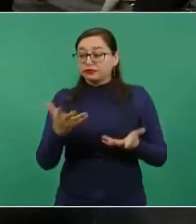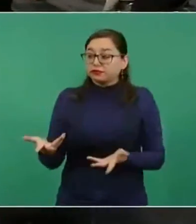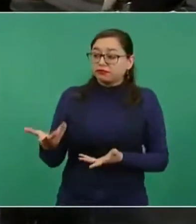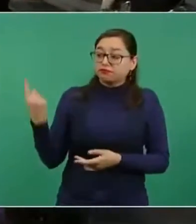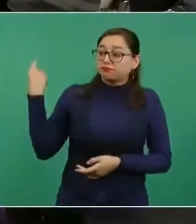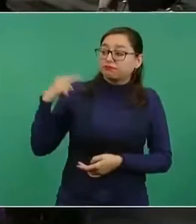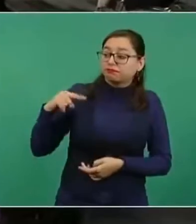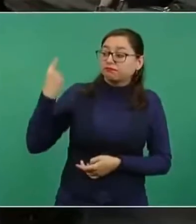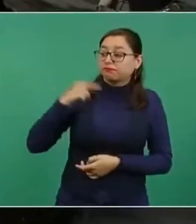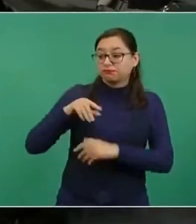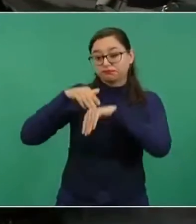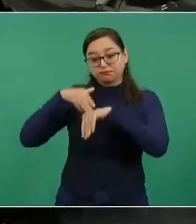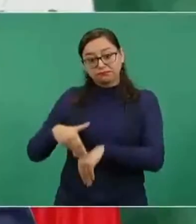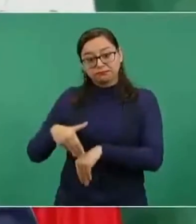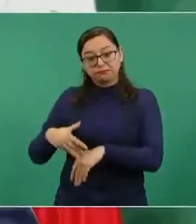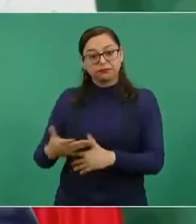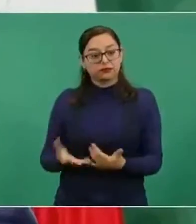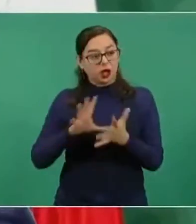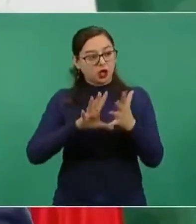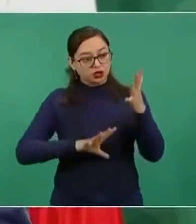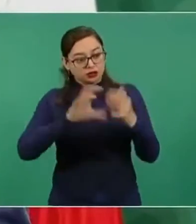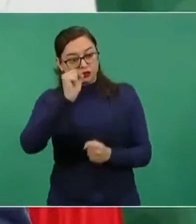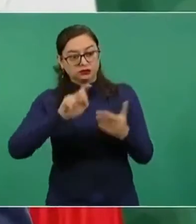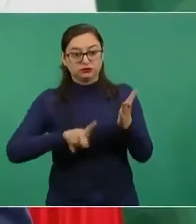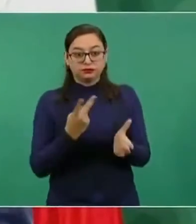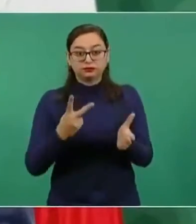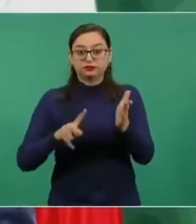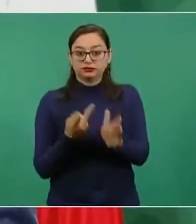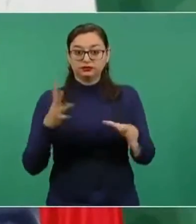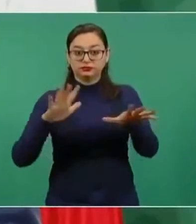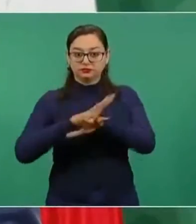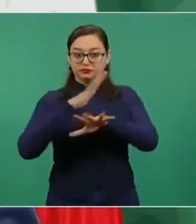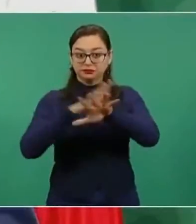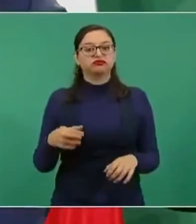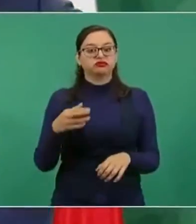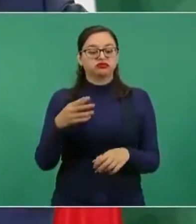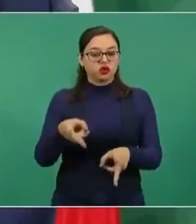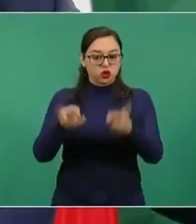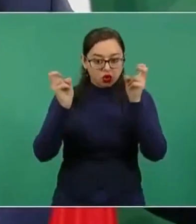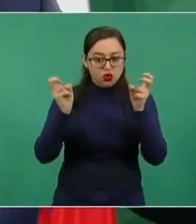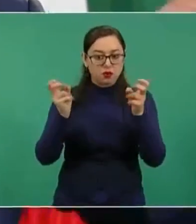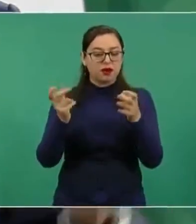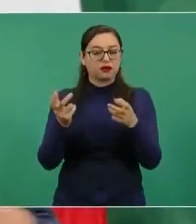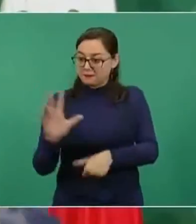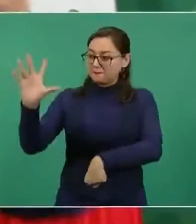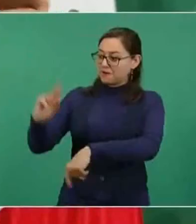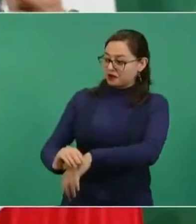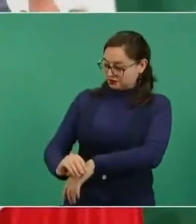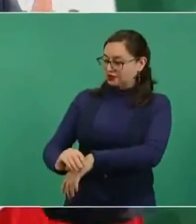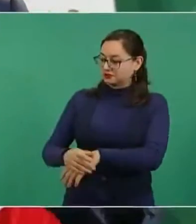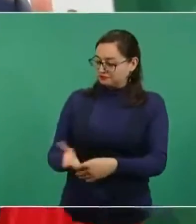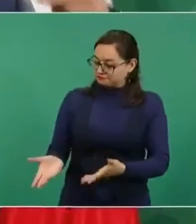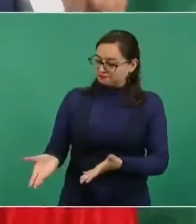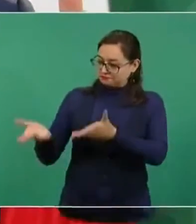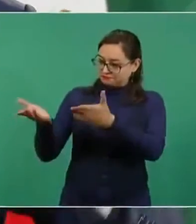modificaron la Constitución como quisieron para saquear, para robar. Legalmente pueden